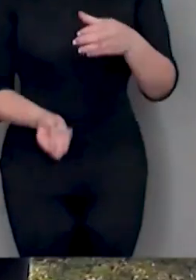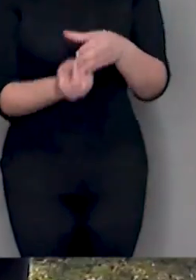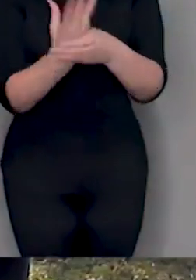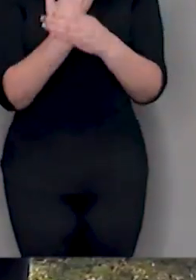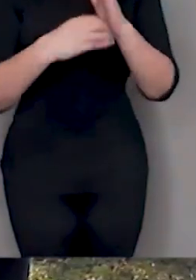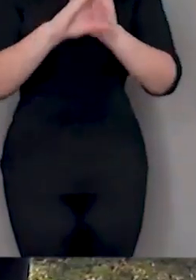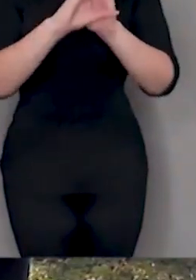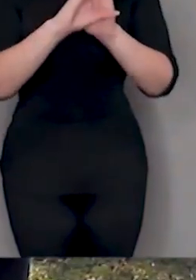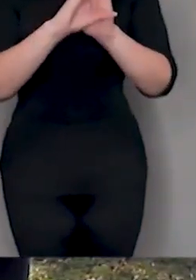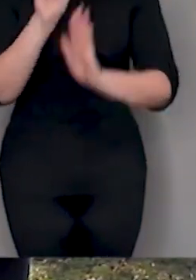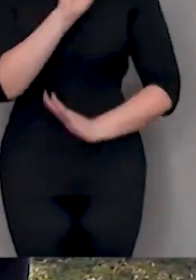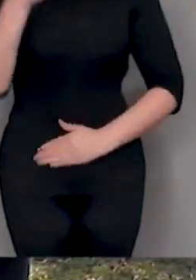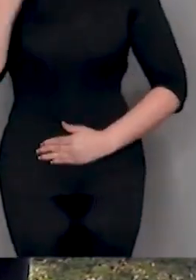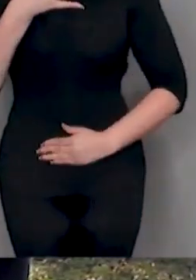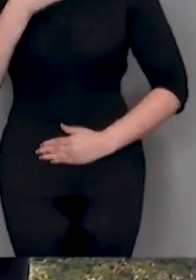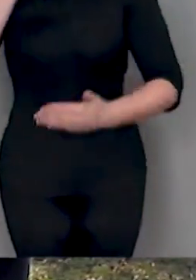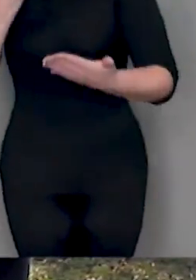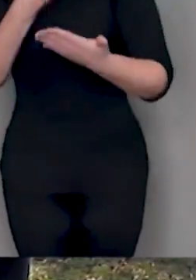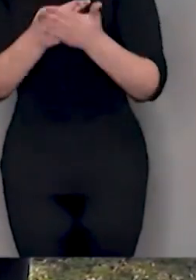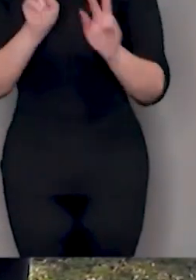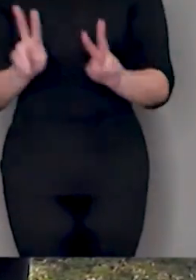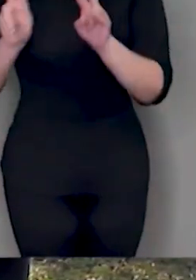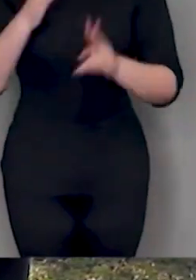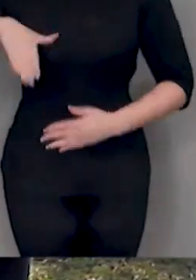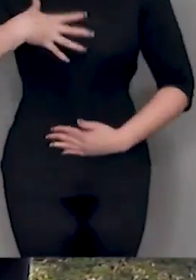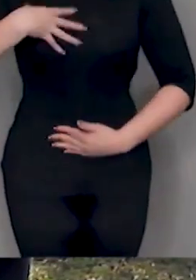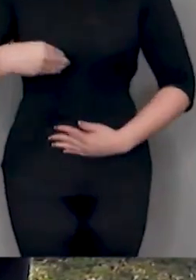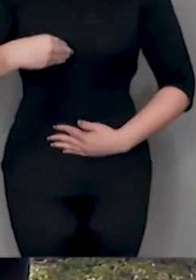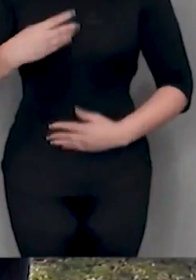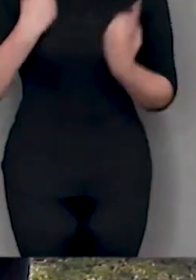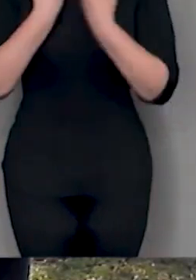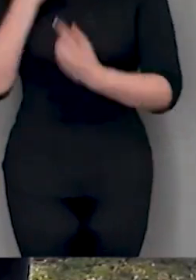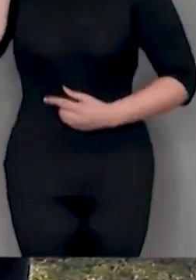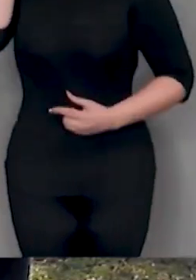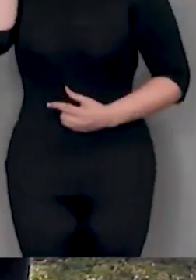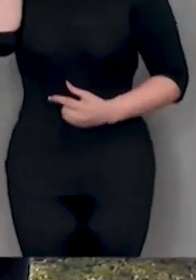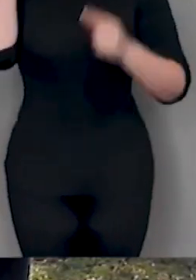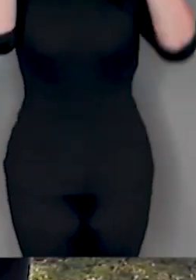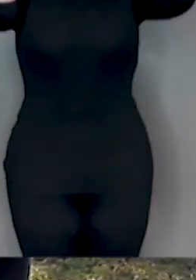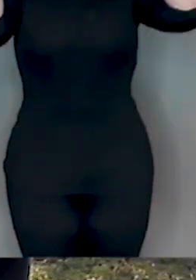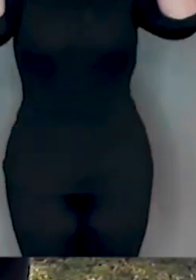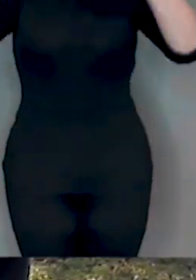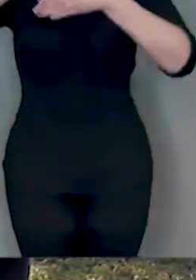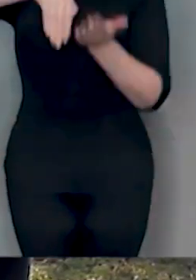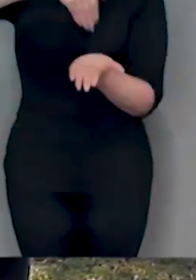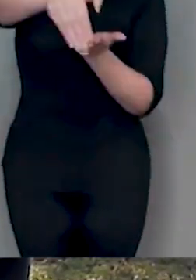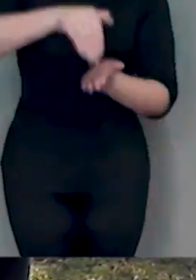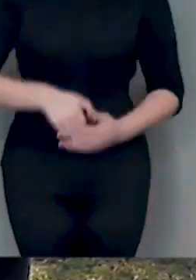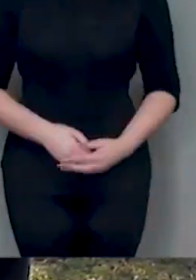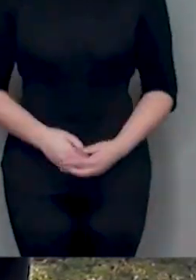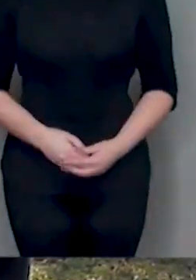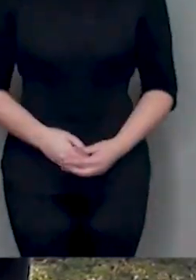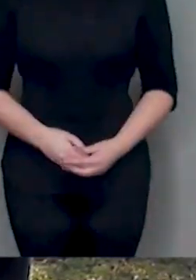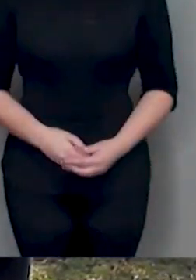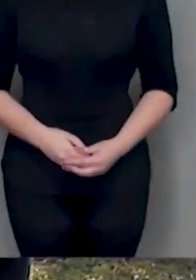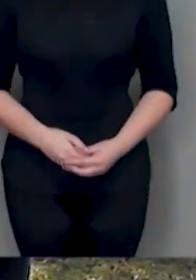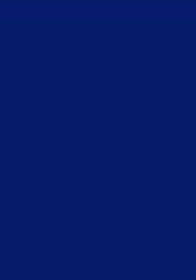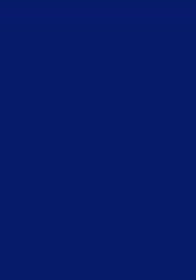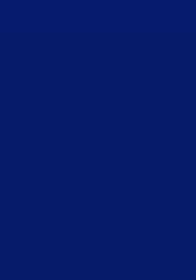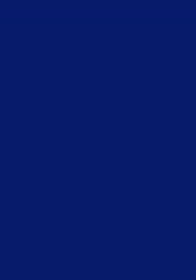La nueva constitución no nos asegura la paz para nuestros hijos. Por eso las mujeres mapuche votamos rechazo.